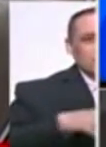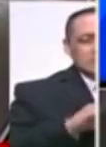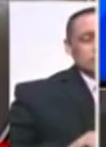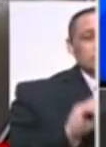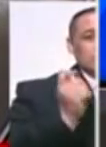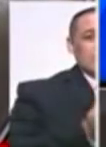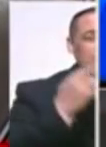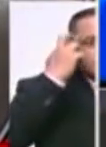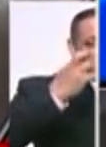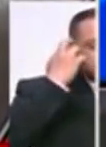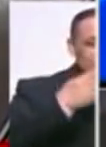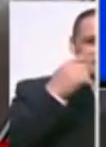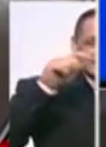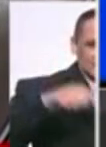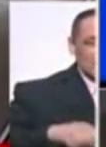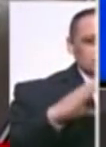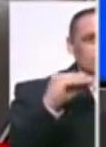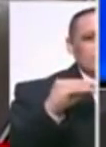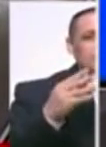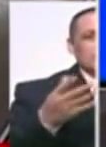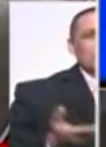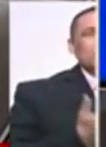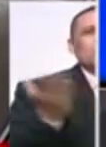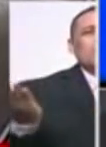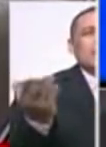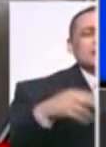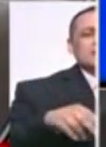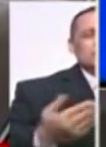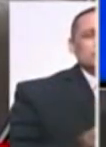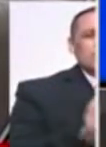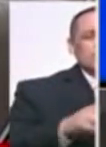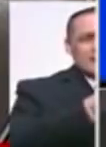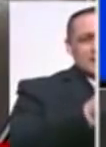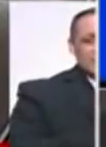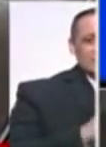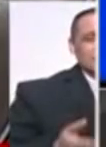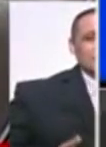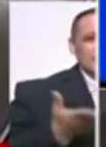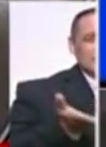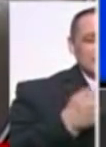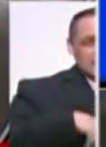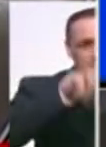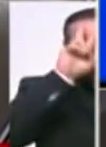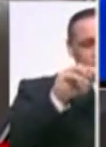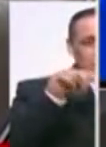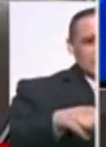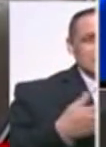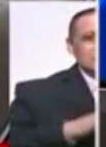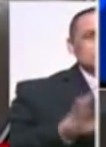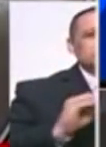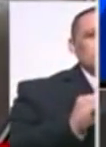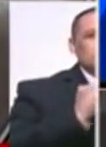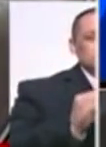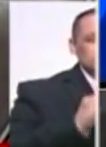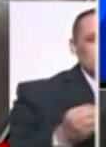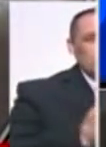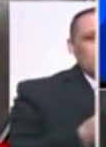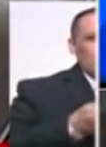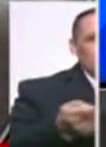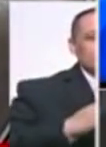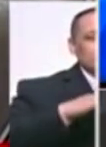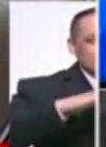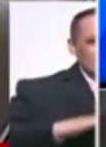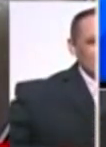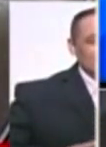bastaría solo con pedirle al presidente que renuncie, sino pedirle al presidente renuncie y que la vicepresidenta conduzca a un proceso de